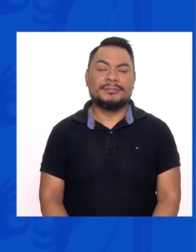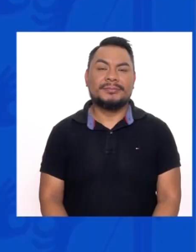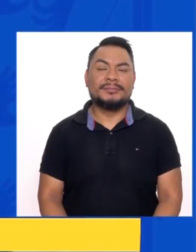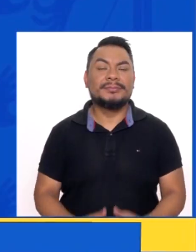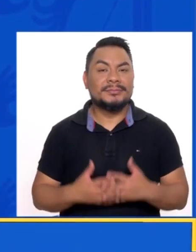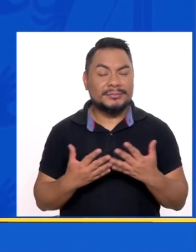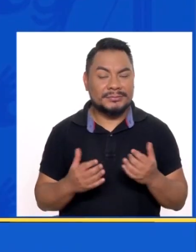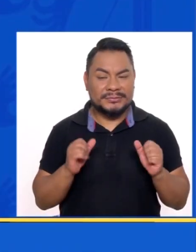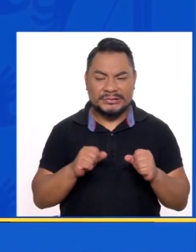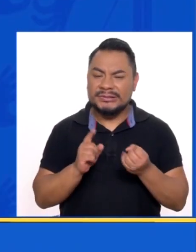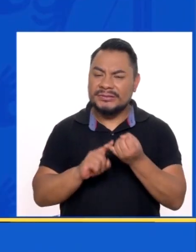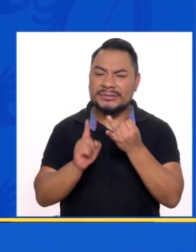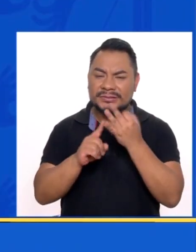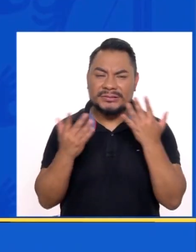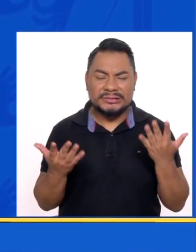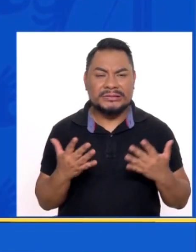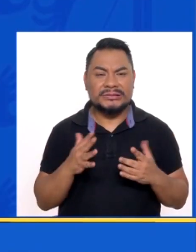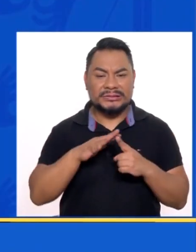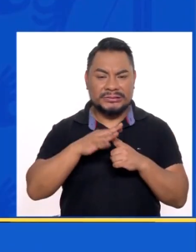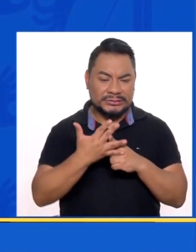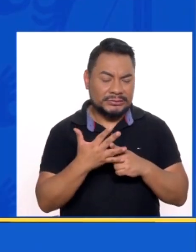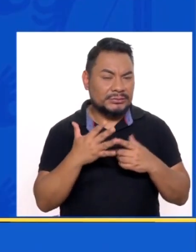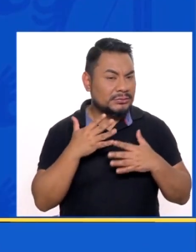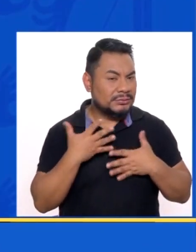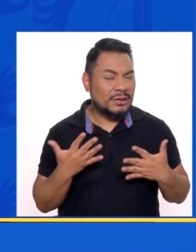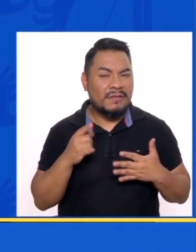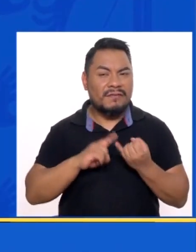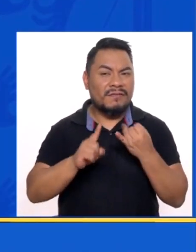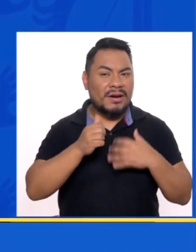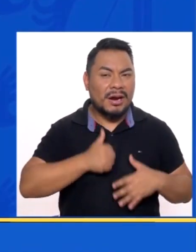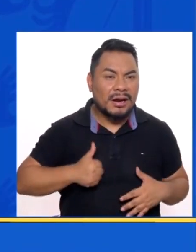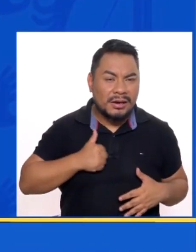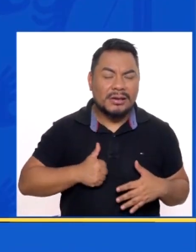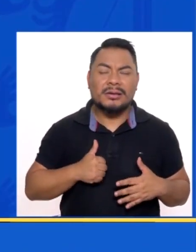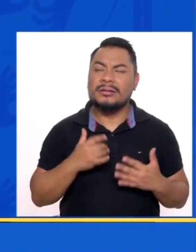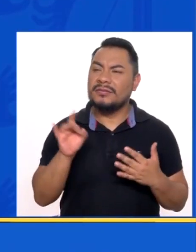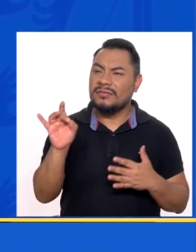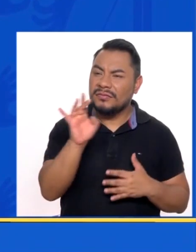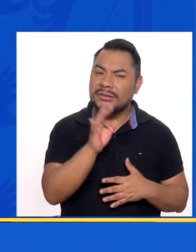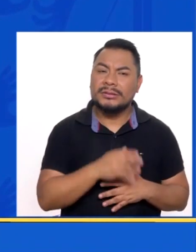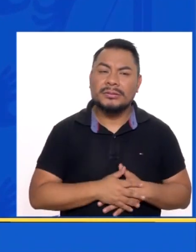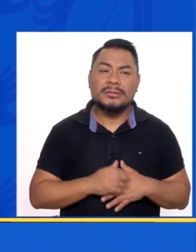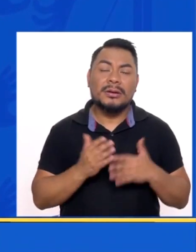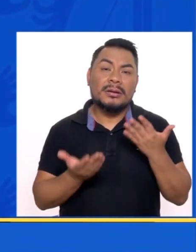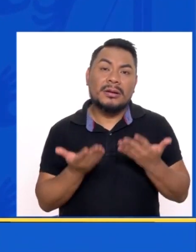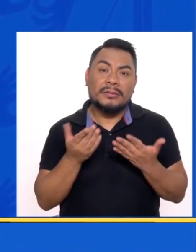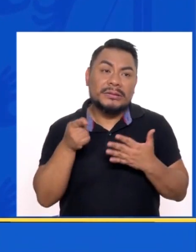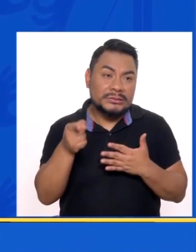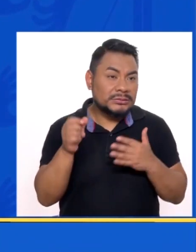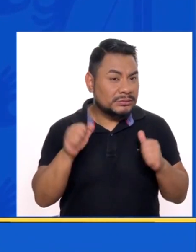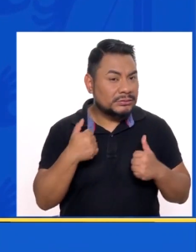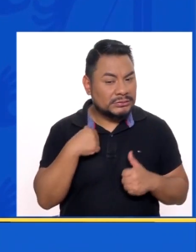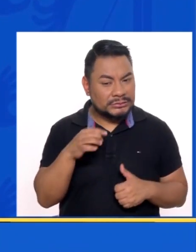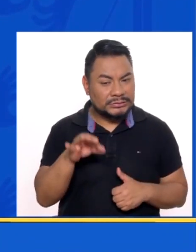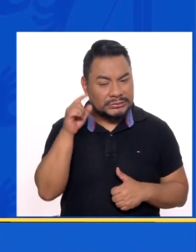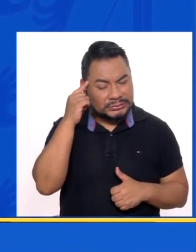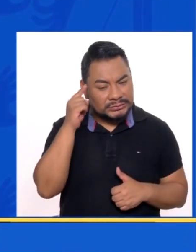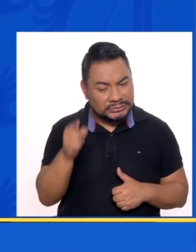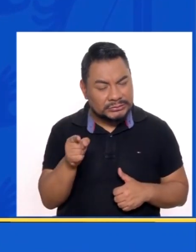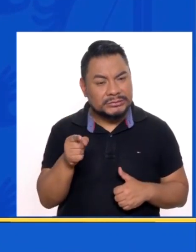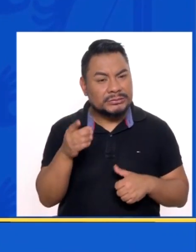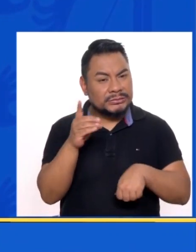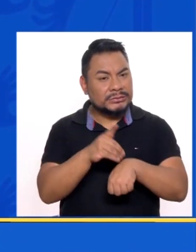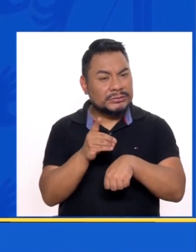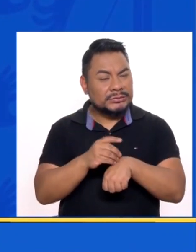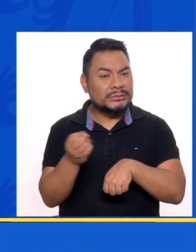A raíz de varios De varias condiciones De varias actitudes De varias conductas Que aproximadamente Era de cuatro años Los